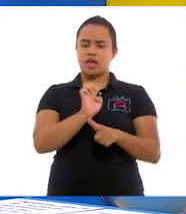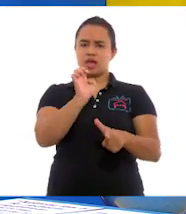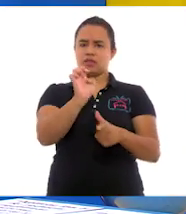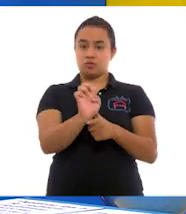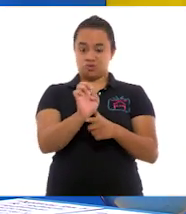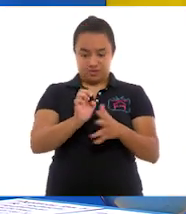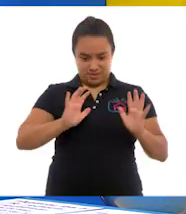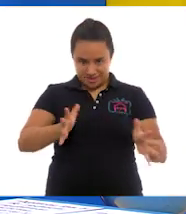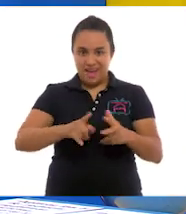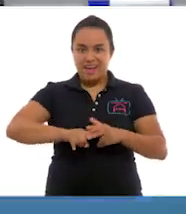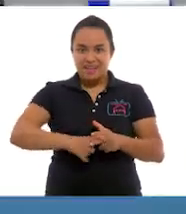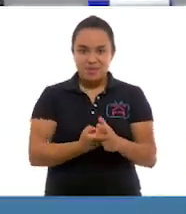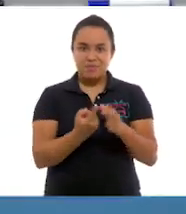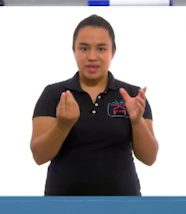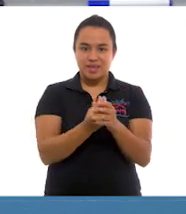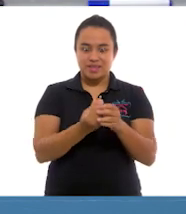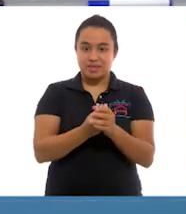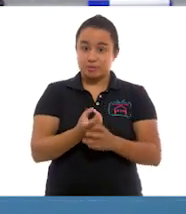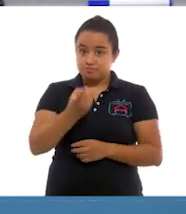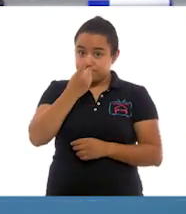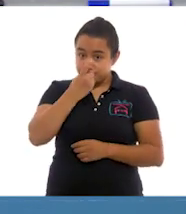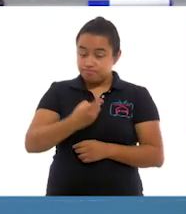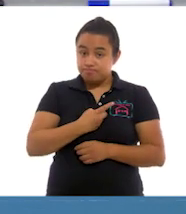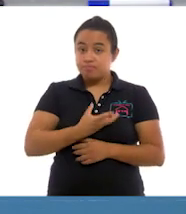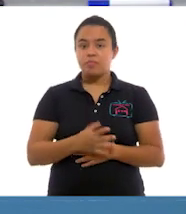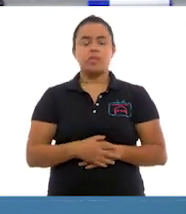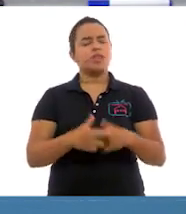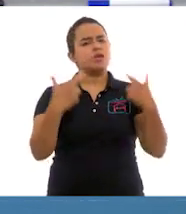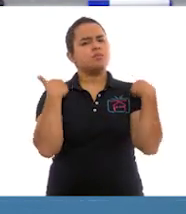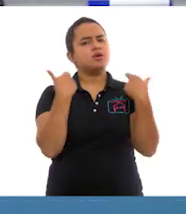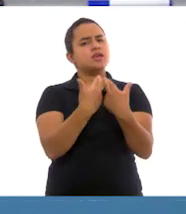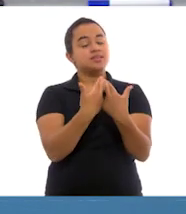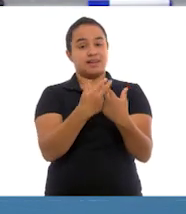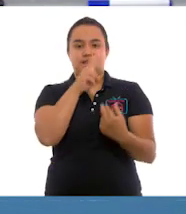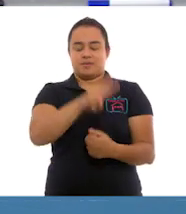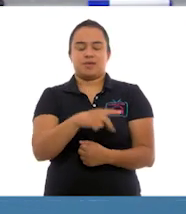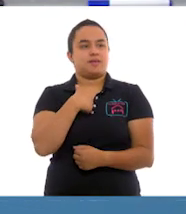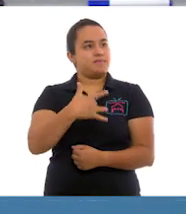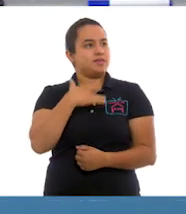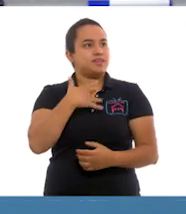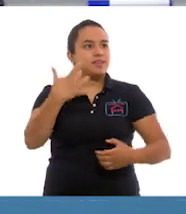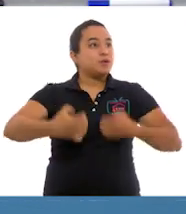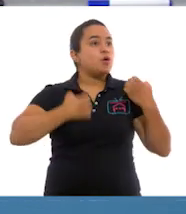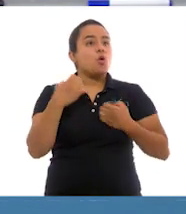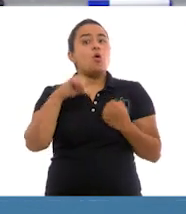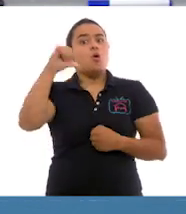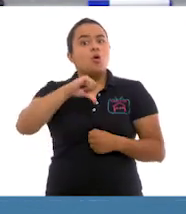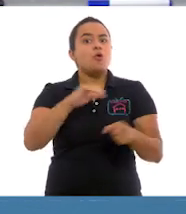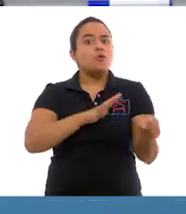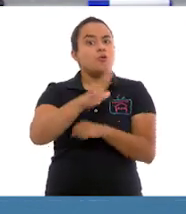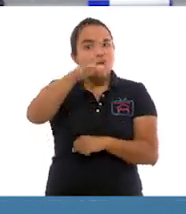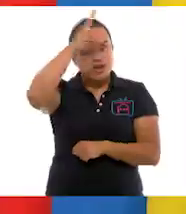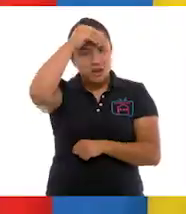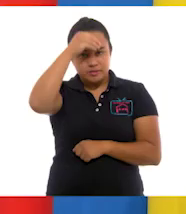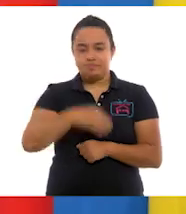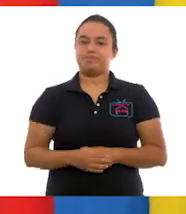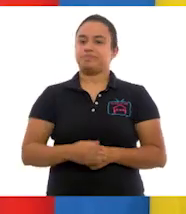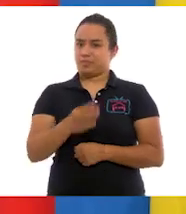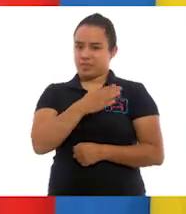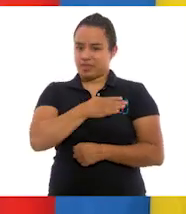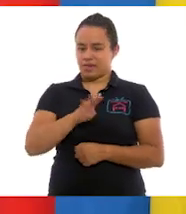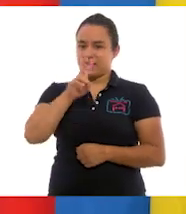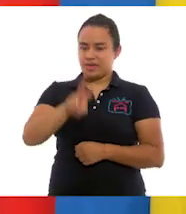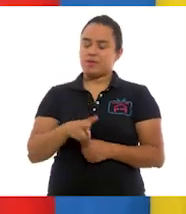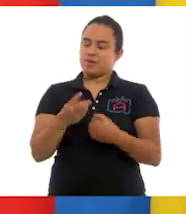que empiece la clase. Díganos, maestra. Sí. Muy bien, maestra. Porque estoy emocionada por saber qué vamos a aprender hoy. Qué bueno. Me da